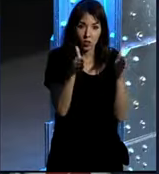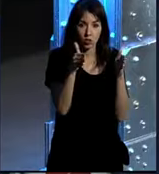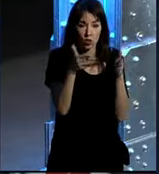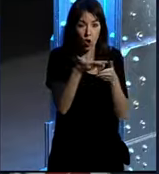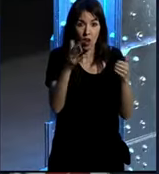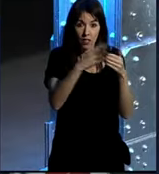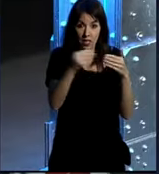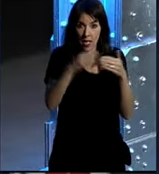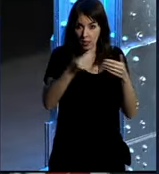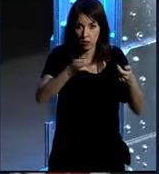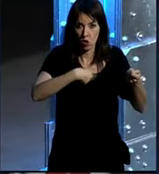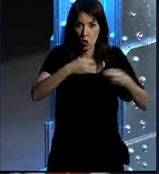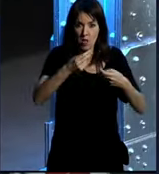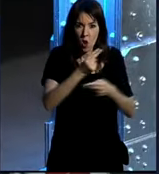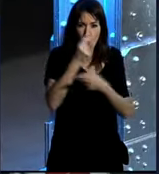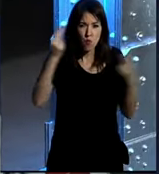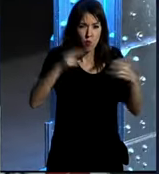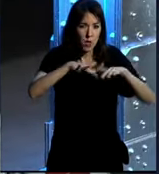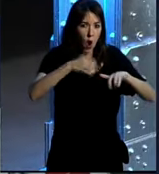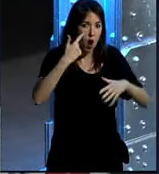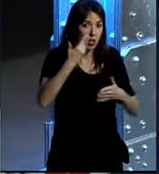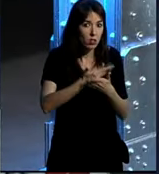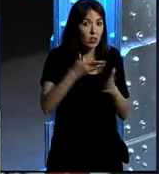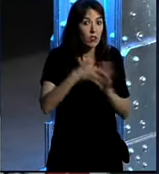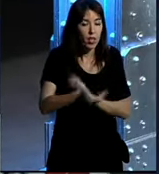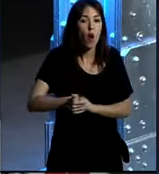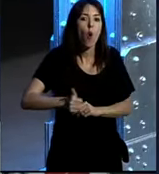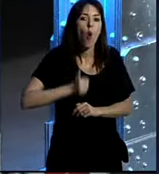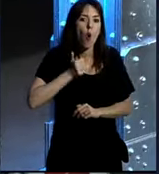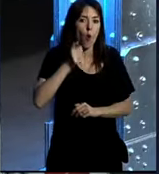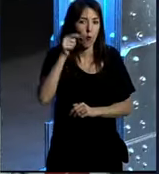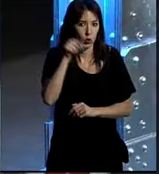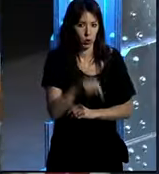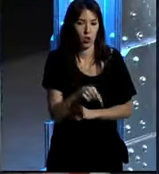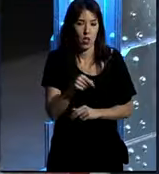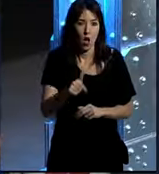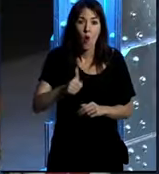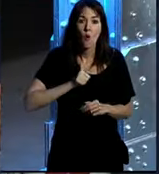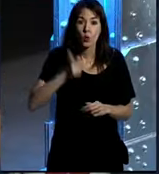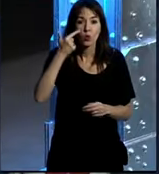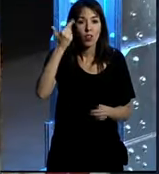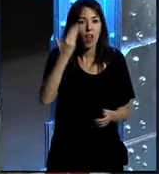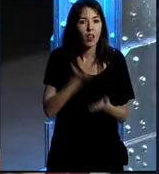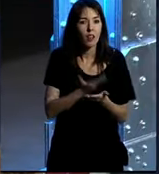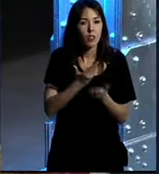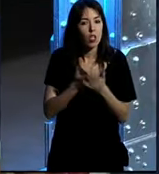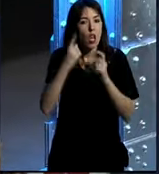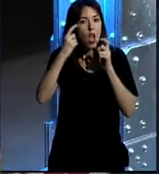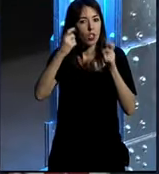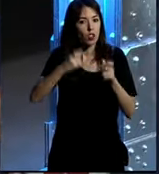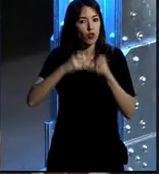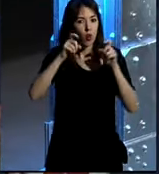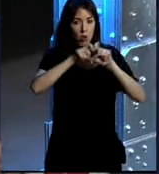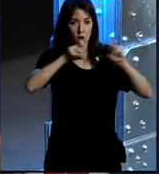al cliente dar atención comercial en público y por escrito para nosotros era una oportunidad una oportunidad de demostrar el esfuerzo de la